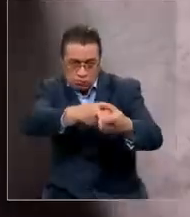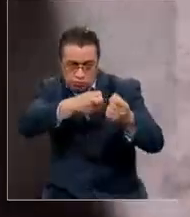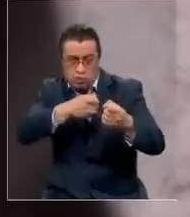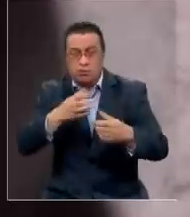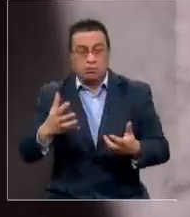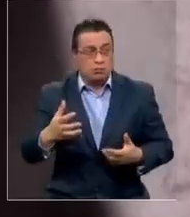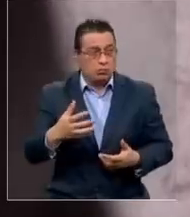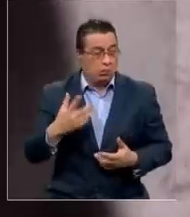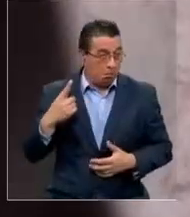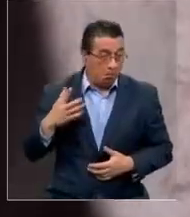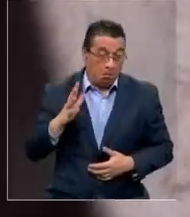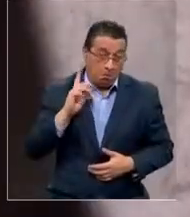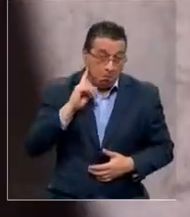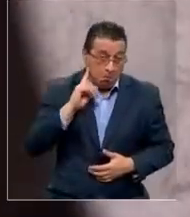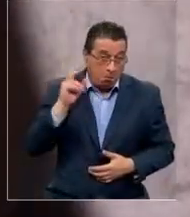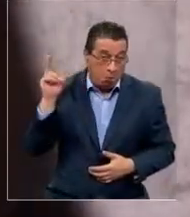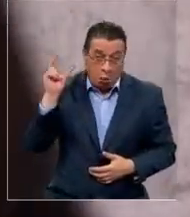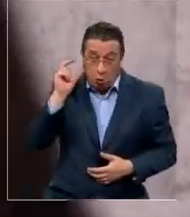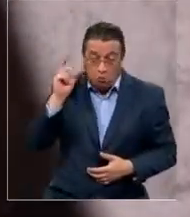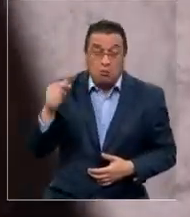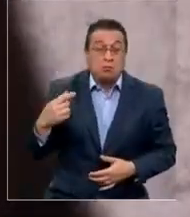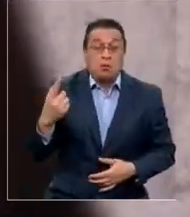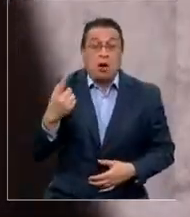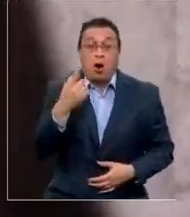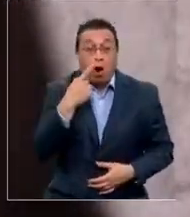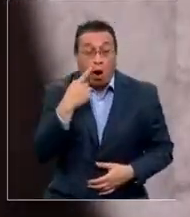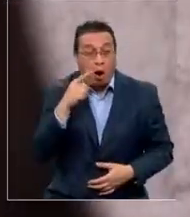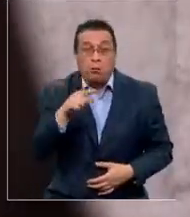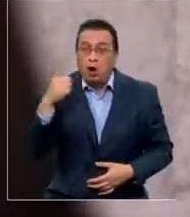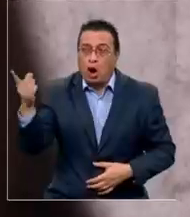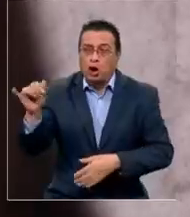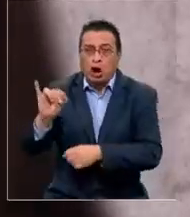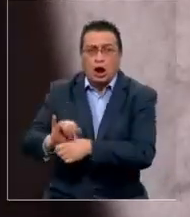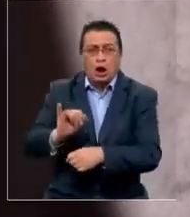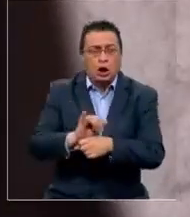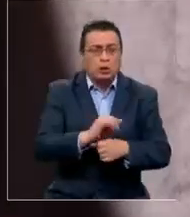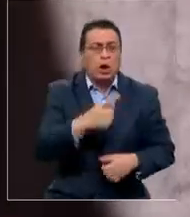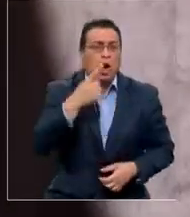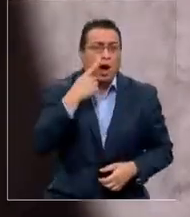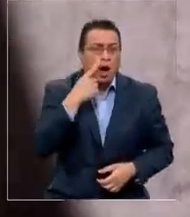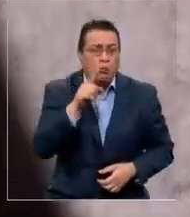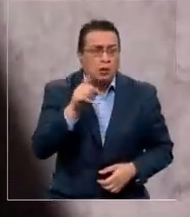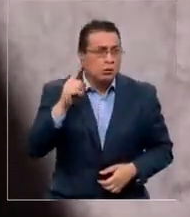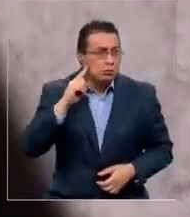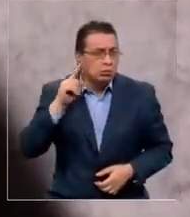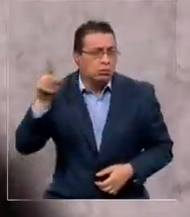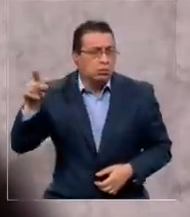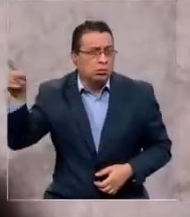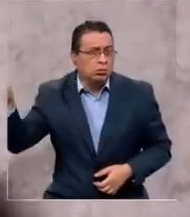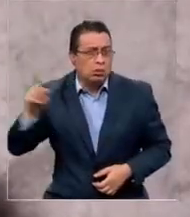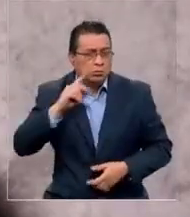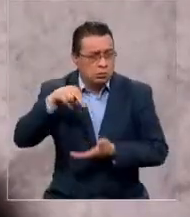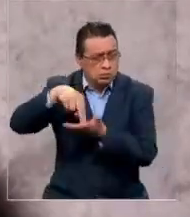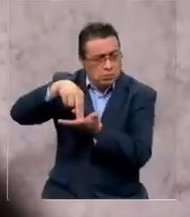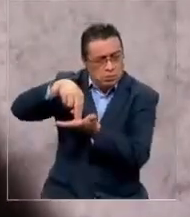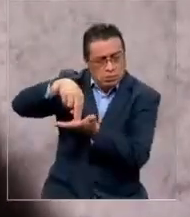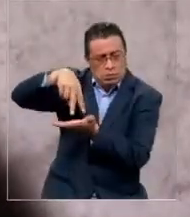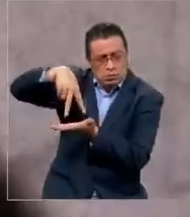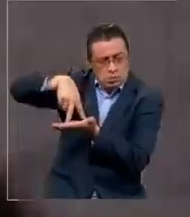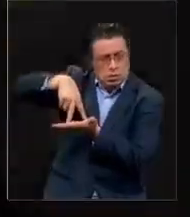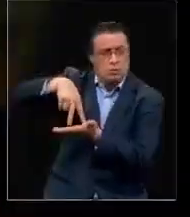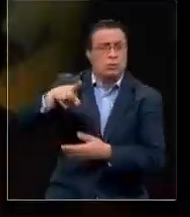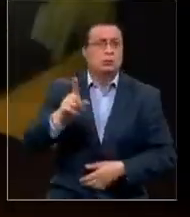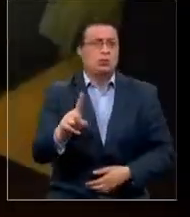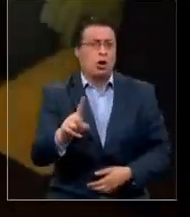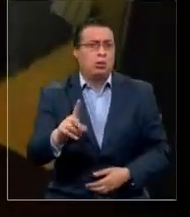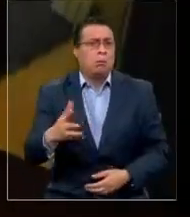disparar. Yo me acuerdo que a los hombres, los otros instructores que estaban al lado haciendo clases, nunca los escuché, abre